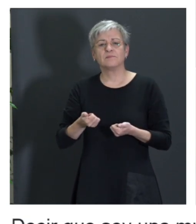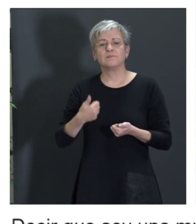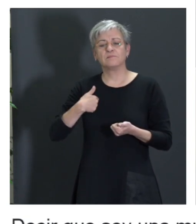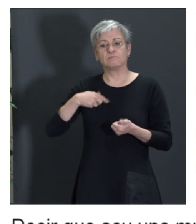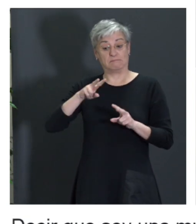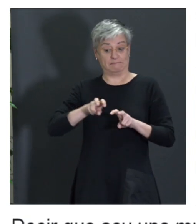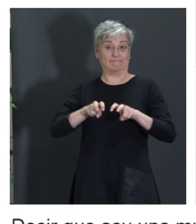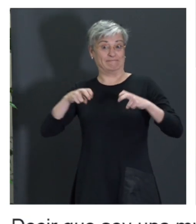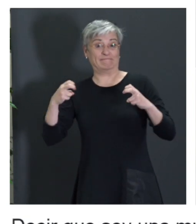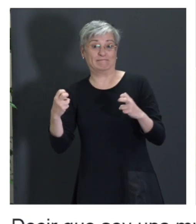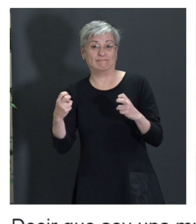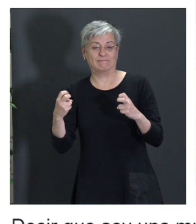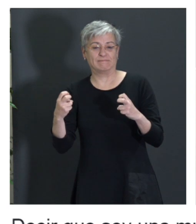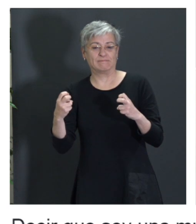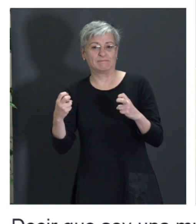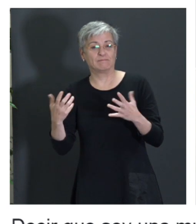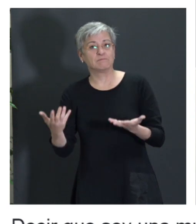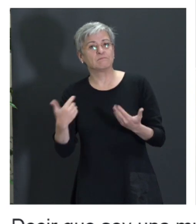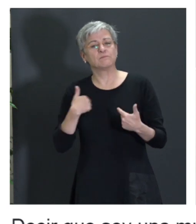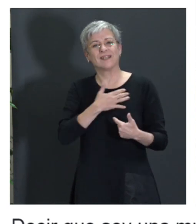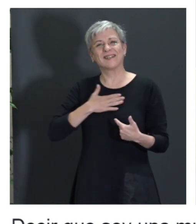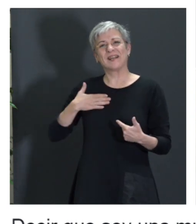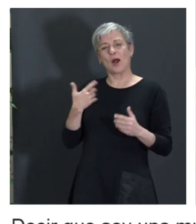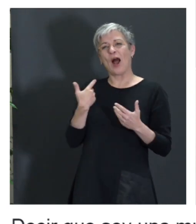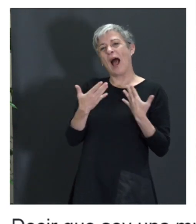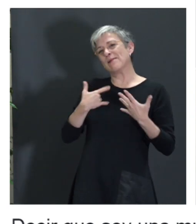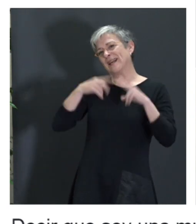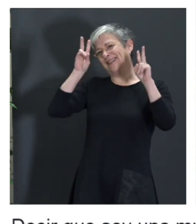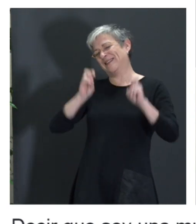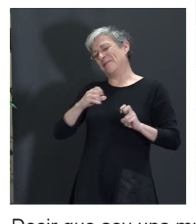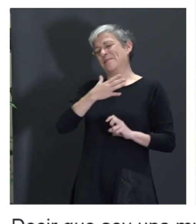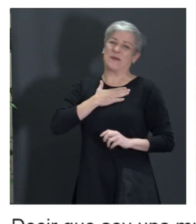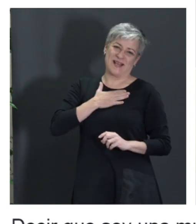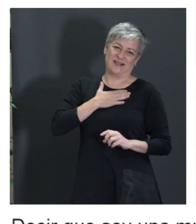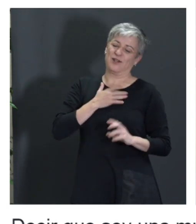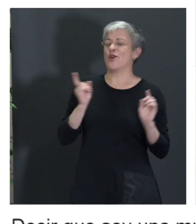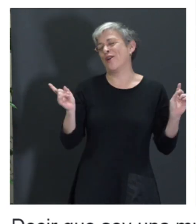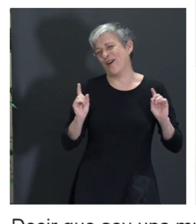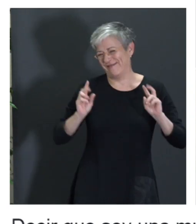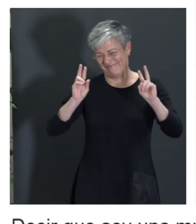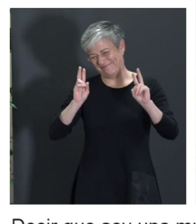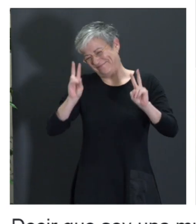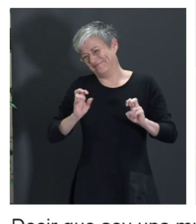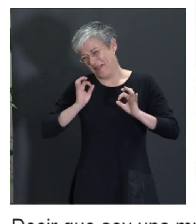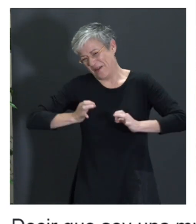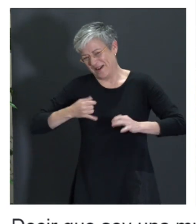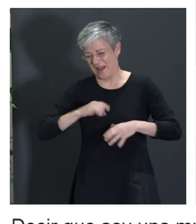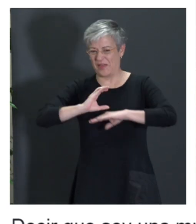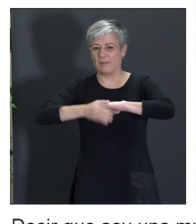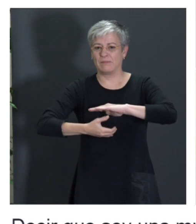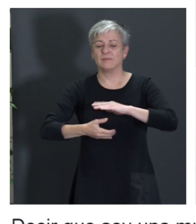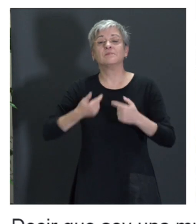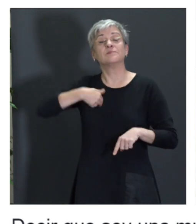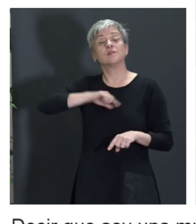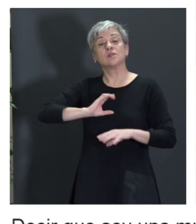hablando un poco del CEAPAD. nosotros aquí en el